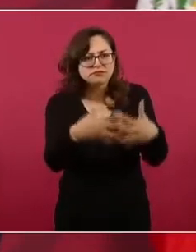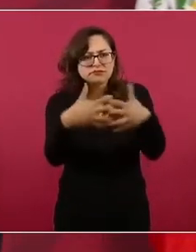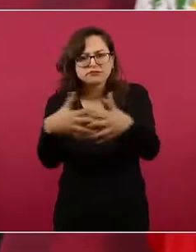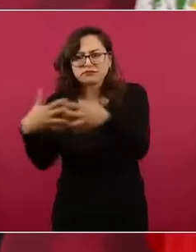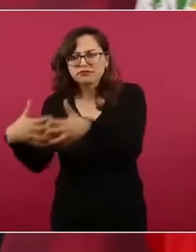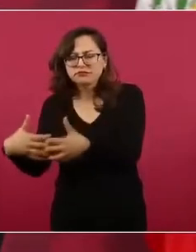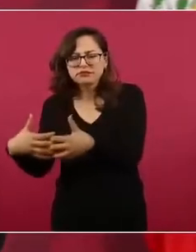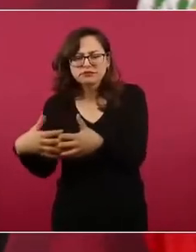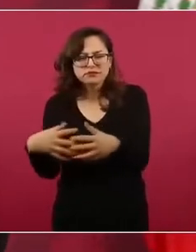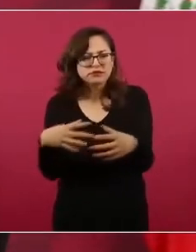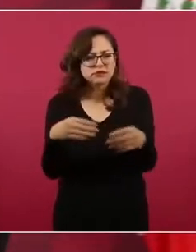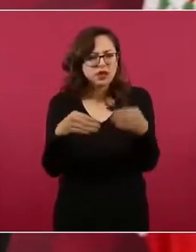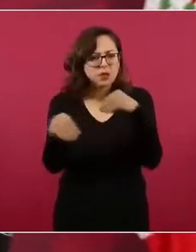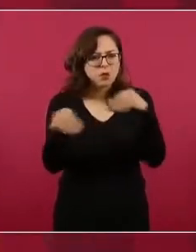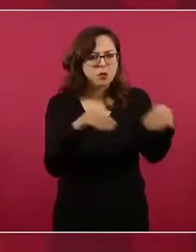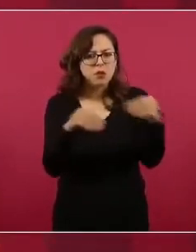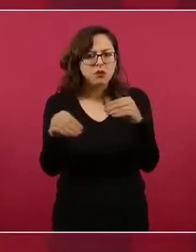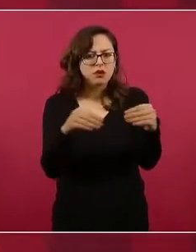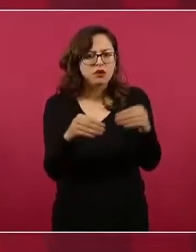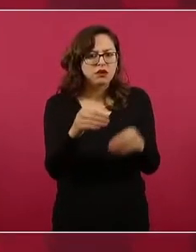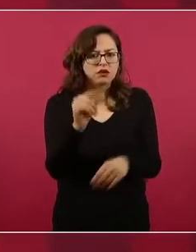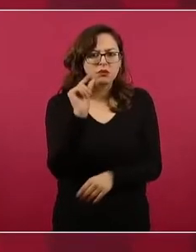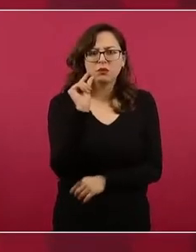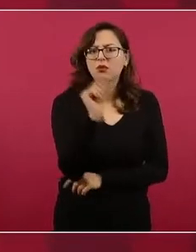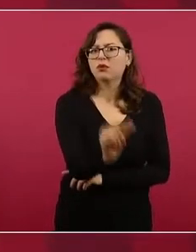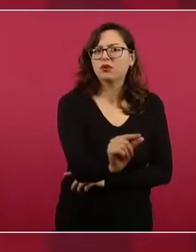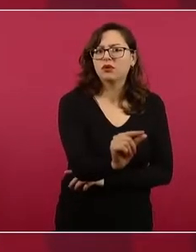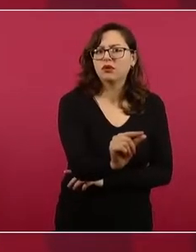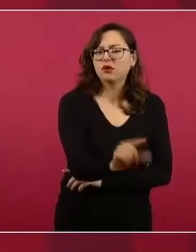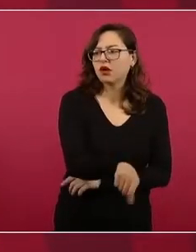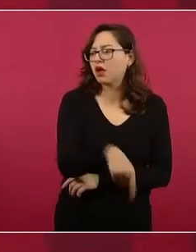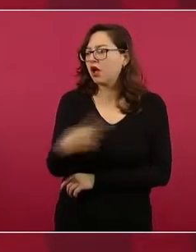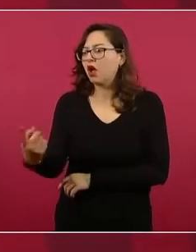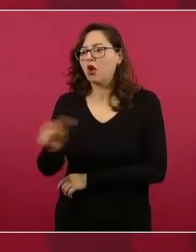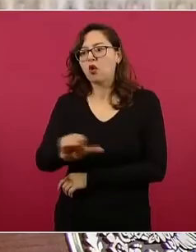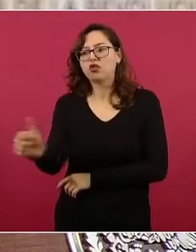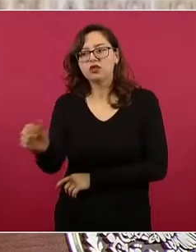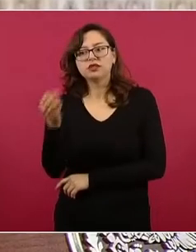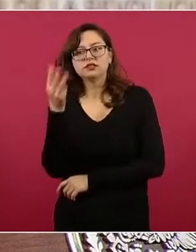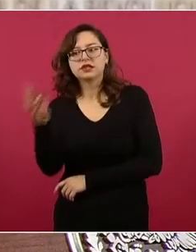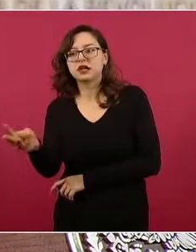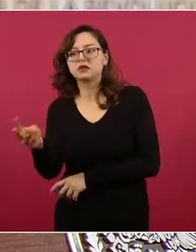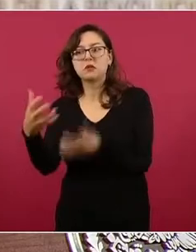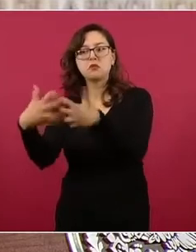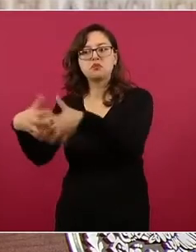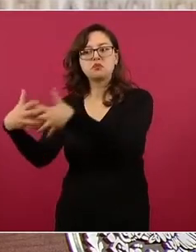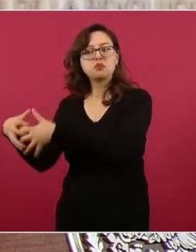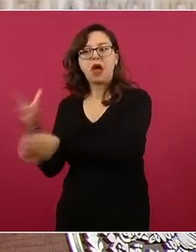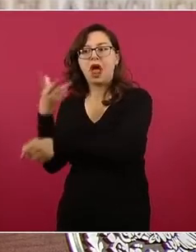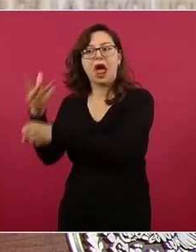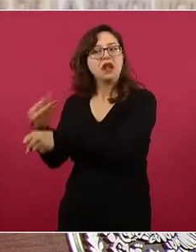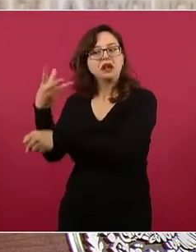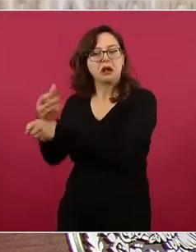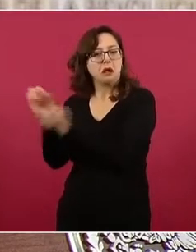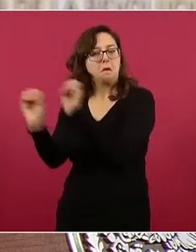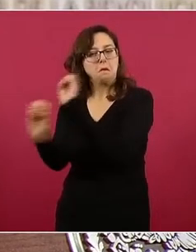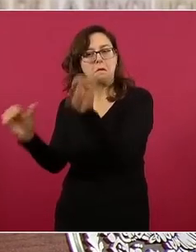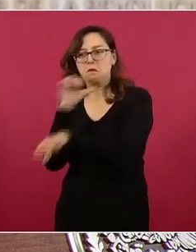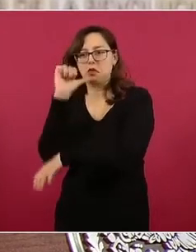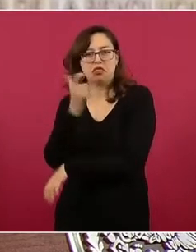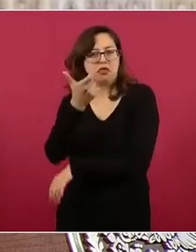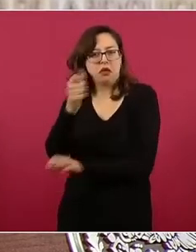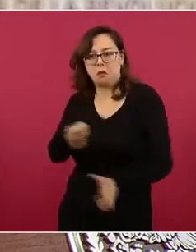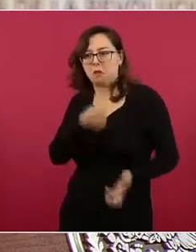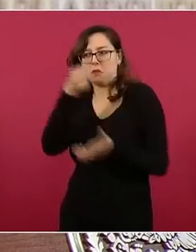que no fueron intervenidas, las que no fueron reconfiguradas.